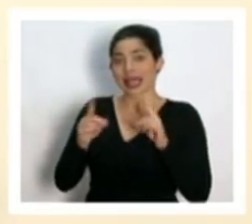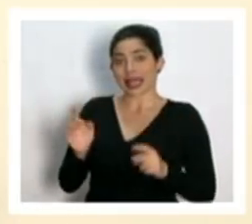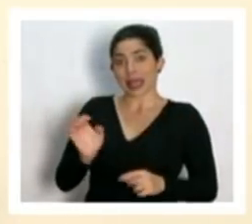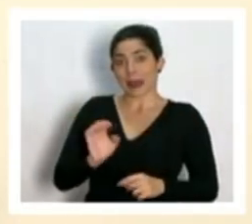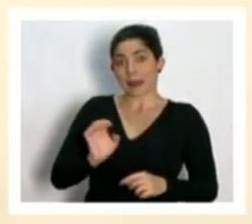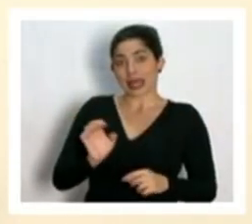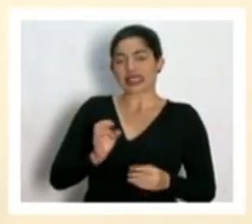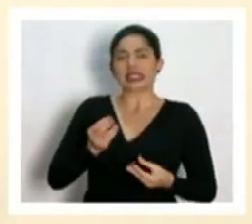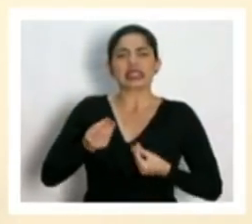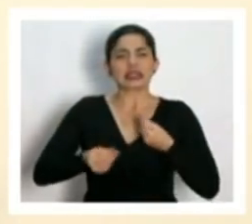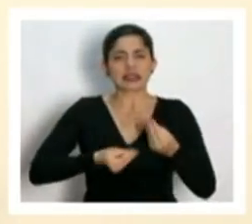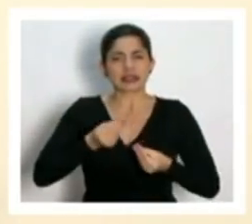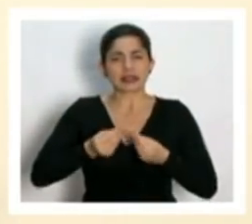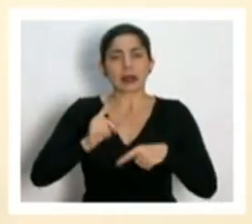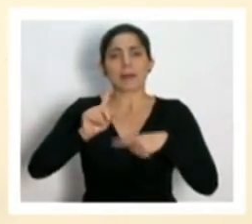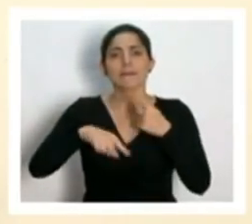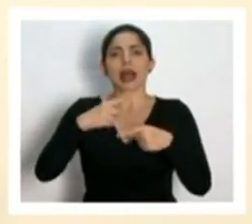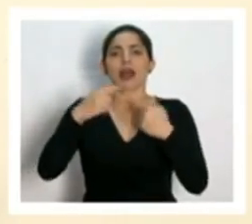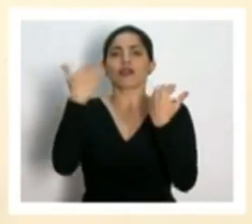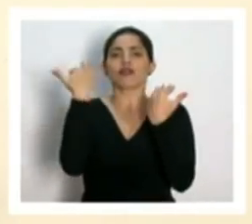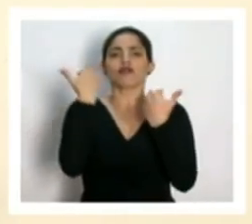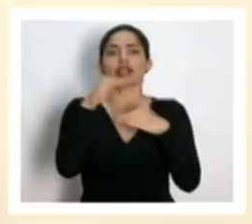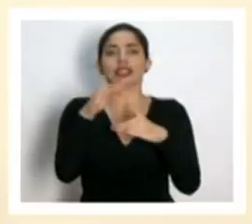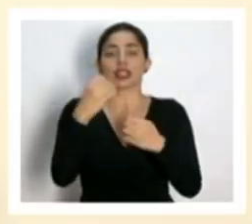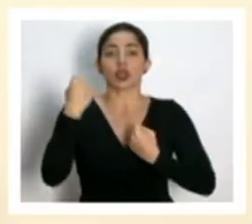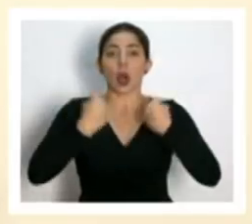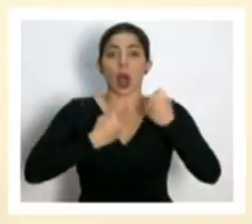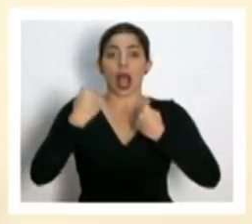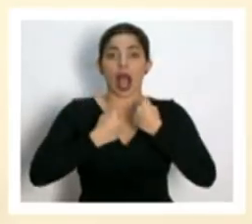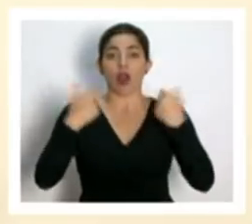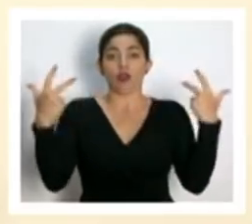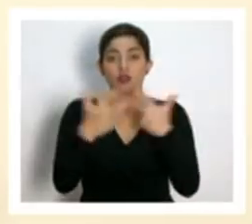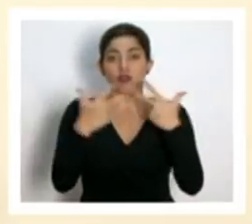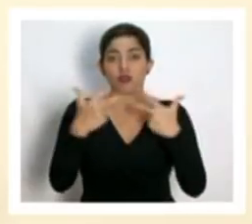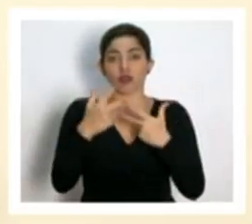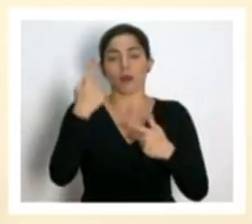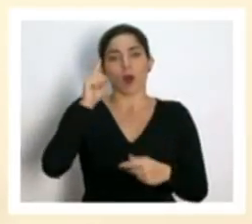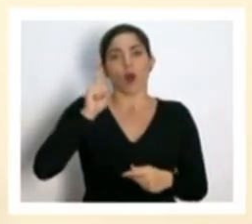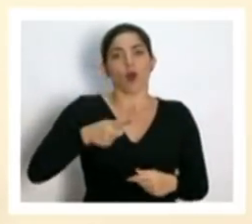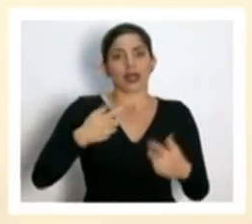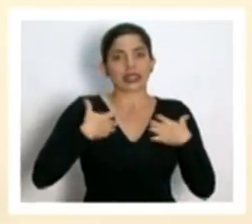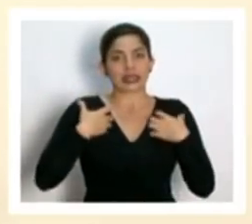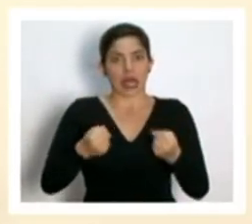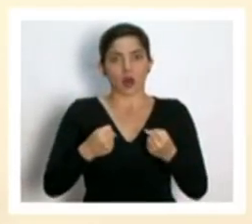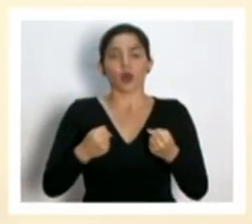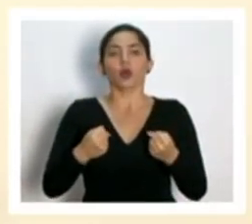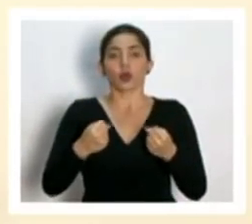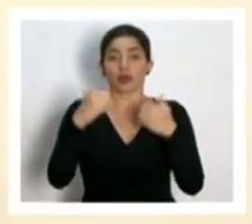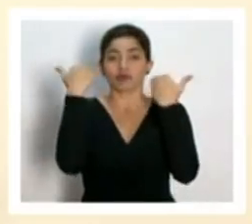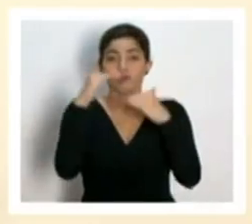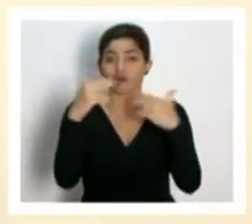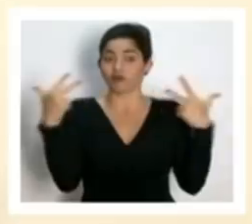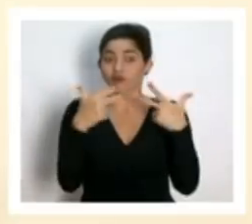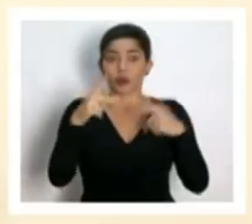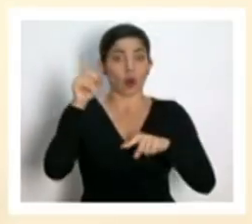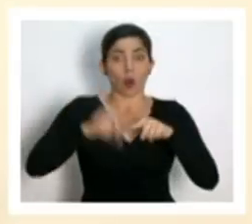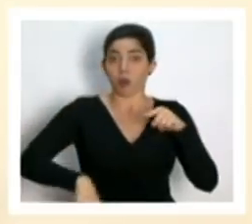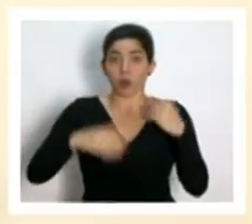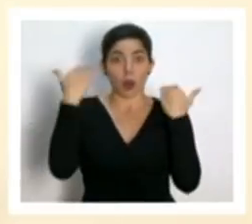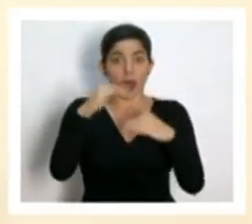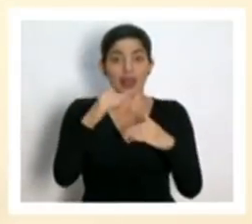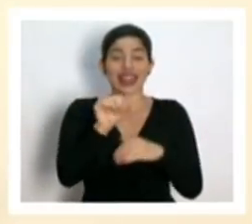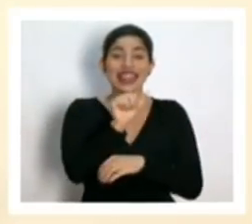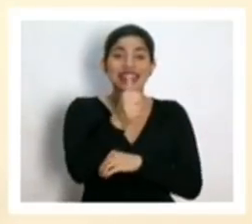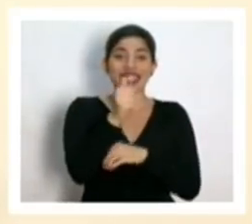a una restricción vehicular sanitaria de las 10 de la noche, de las